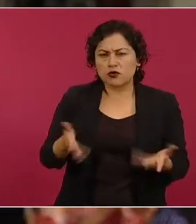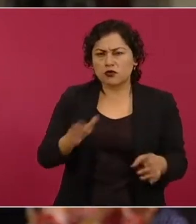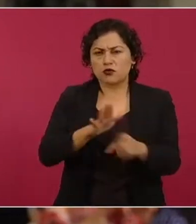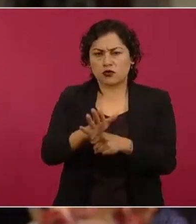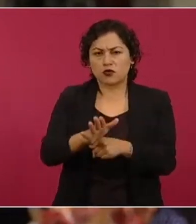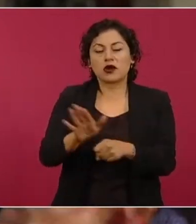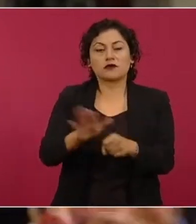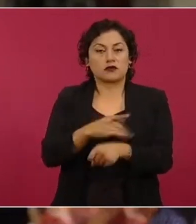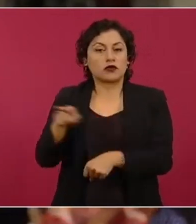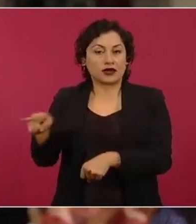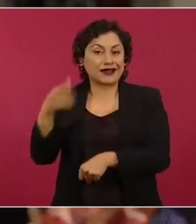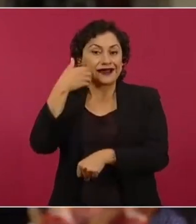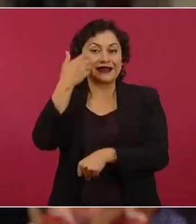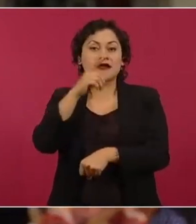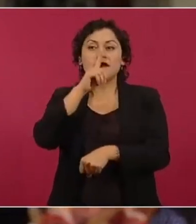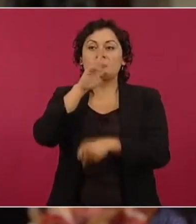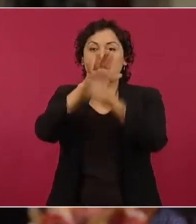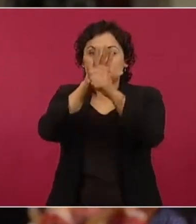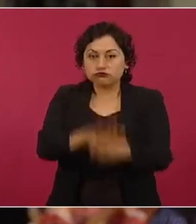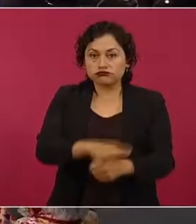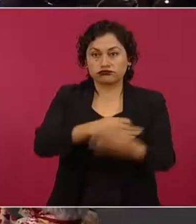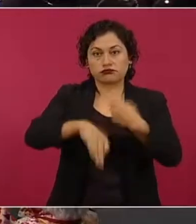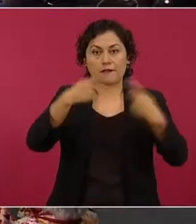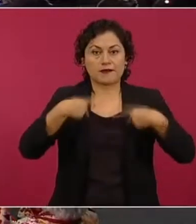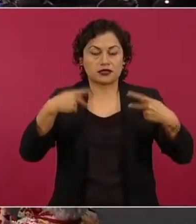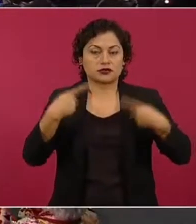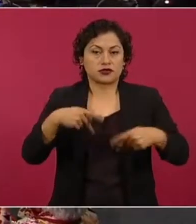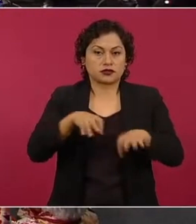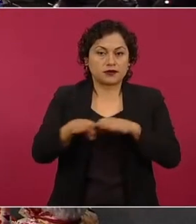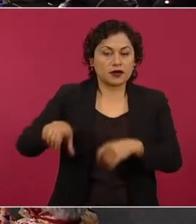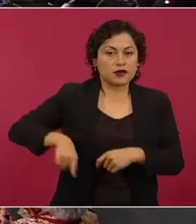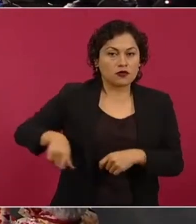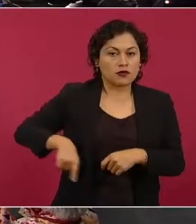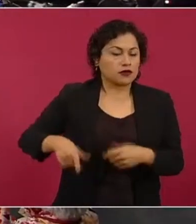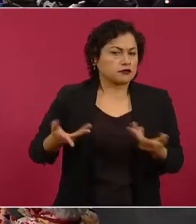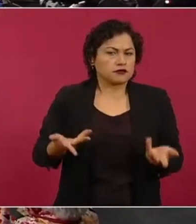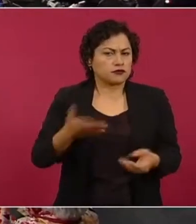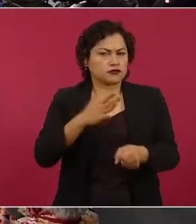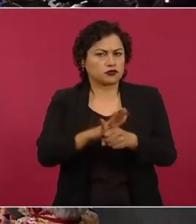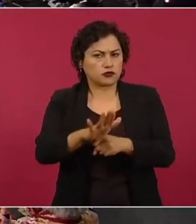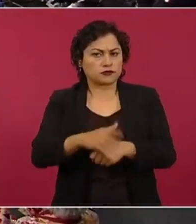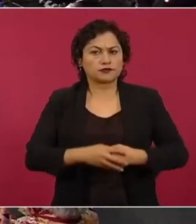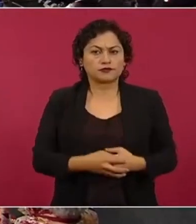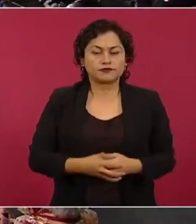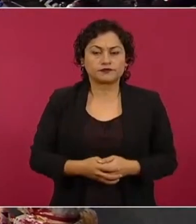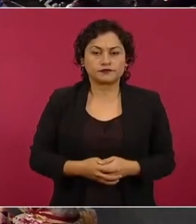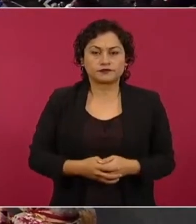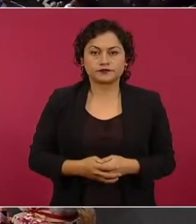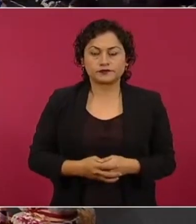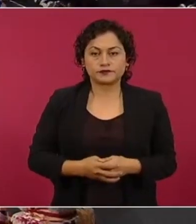la opinión de las y los servidores públicos? Gracias. Bueno, no conozco